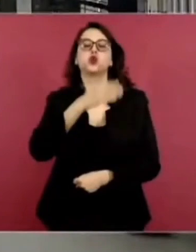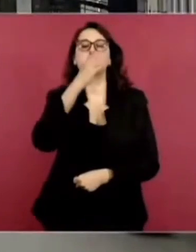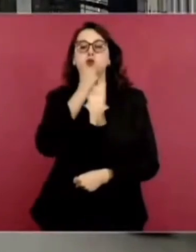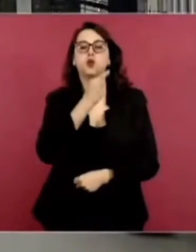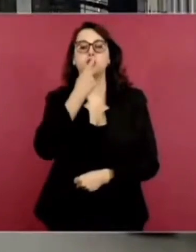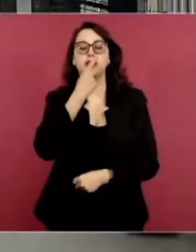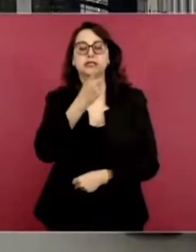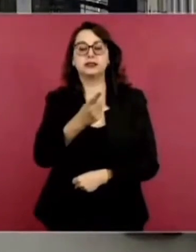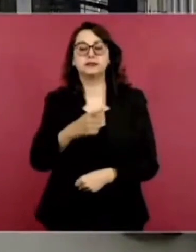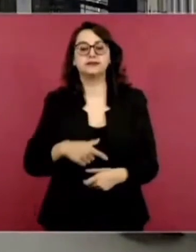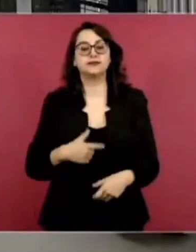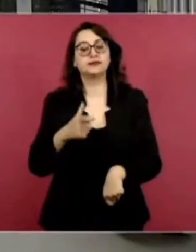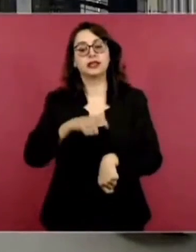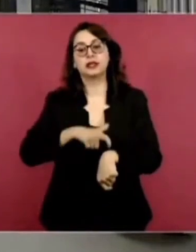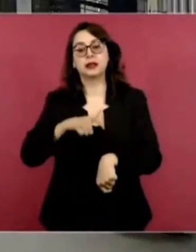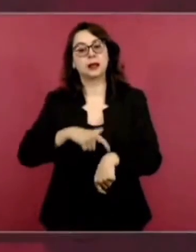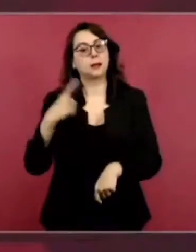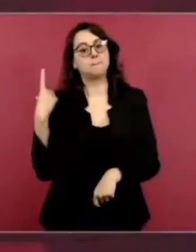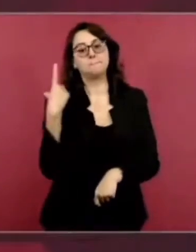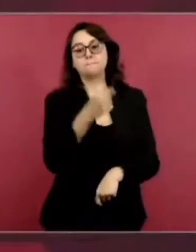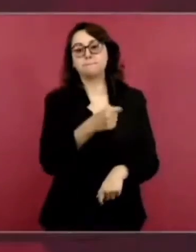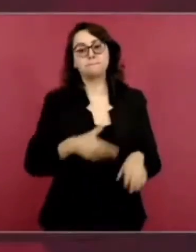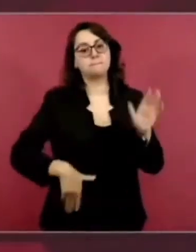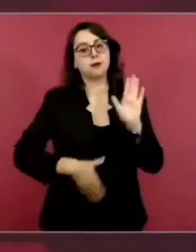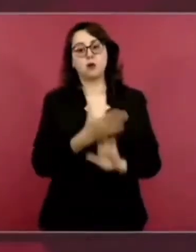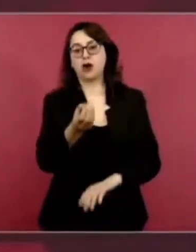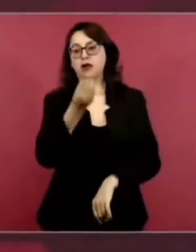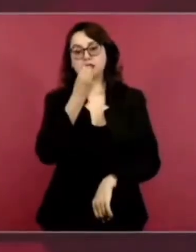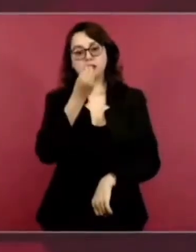gracias. Vámonos a asayunar ya. Muchas gracias, presidente. Ahora sí fue.